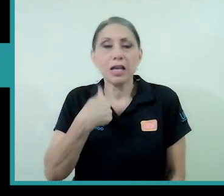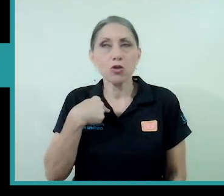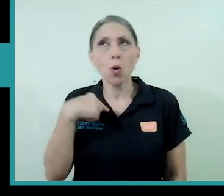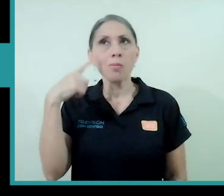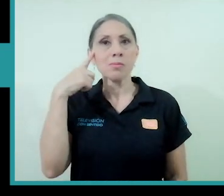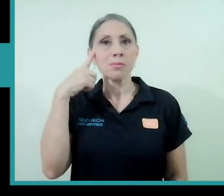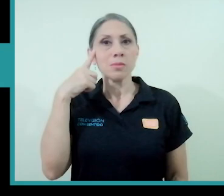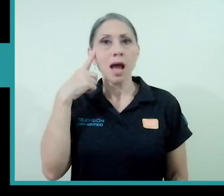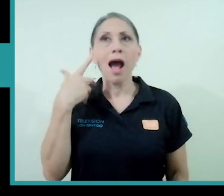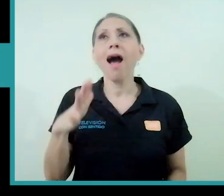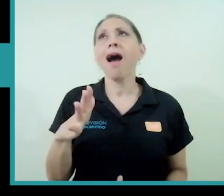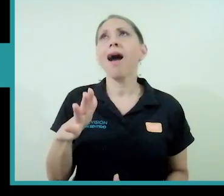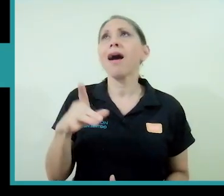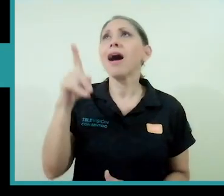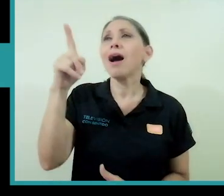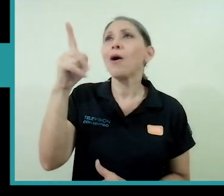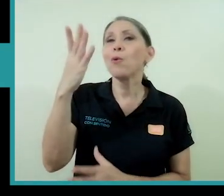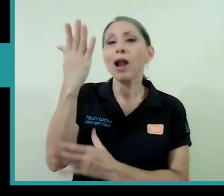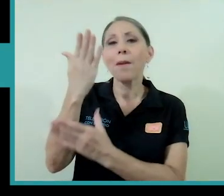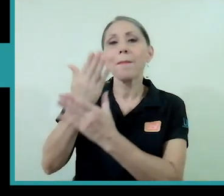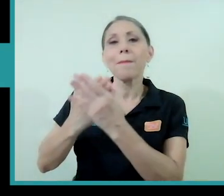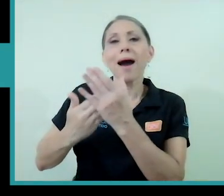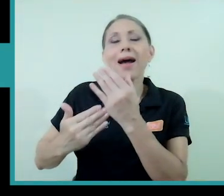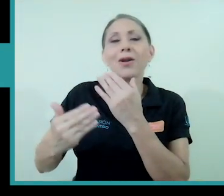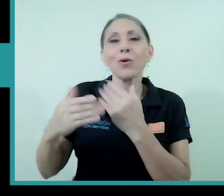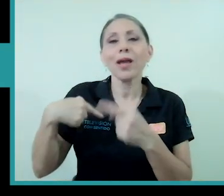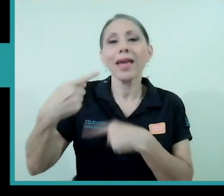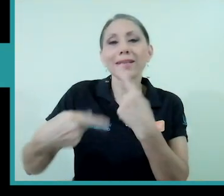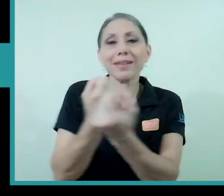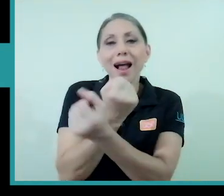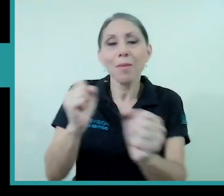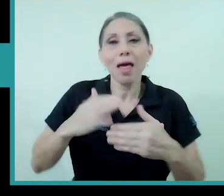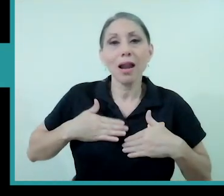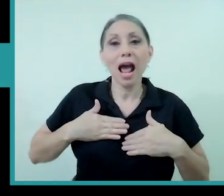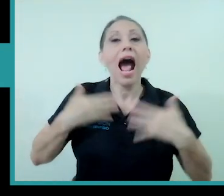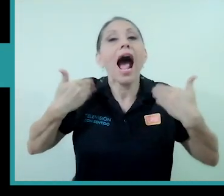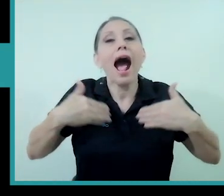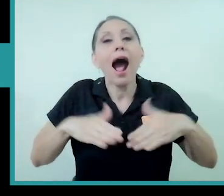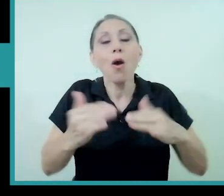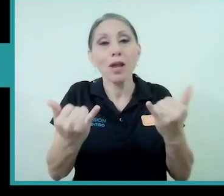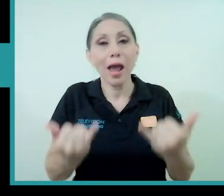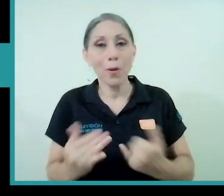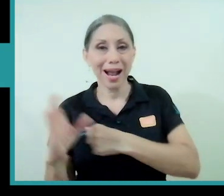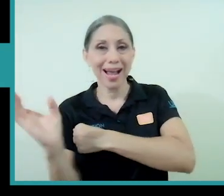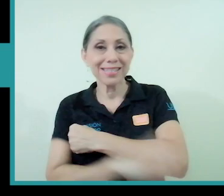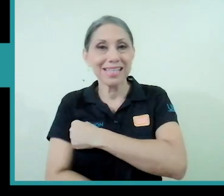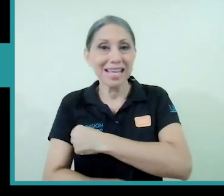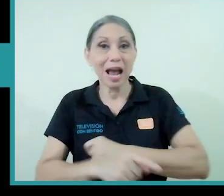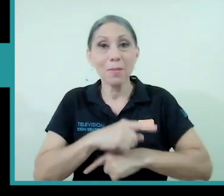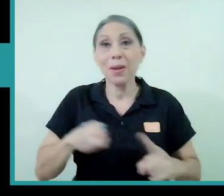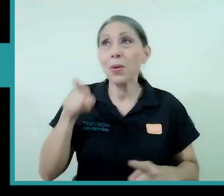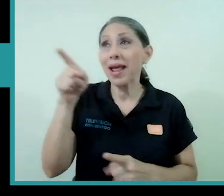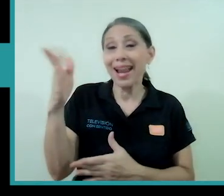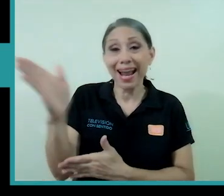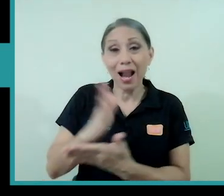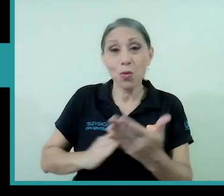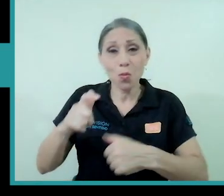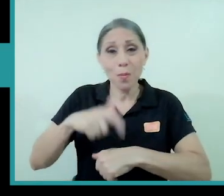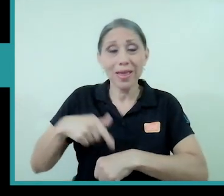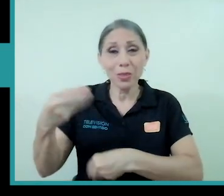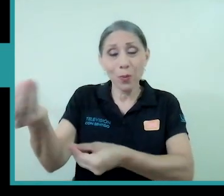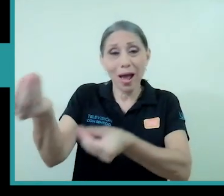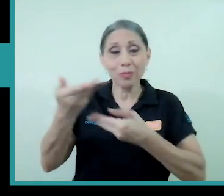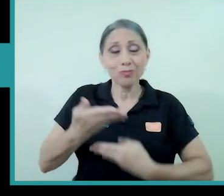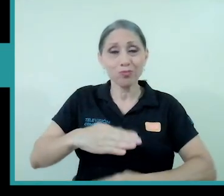pendiente de esa mano salvadora que aunque ahora castiga ¿verdad? en algún momento va a suplir todas las necesidades que yo pueda tener